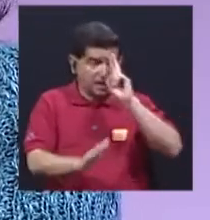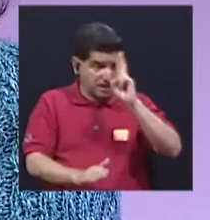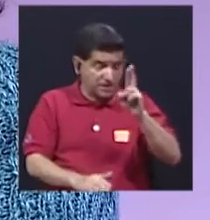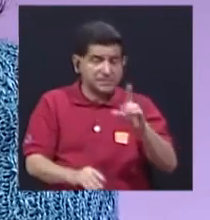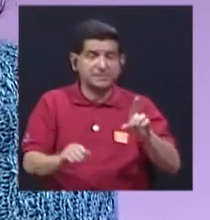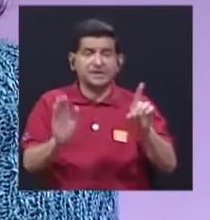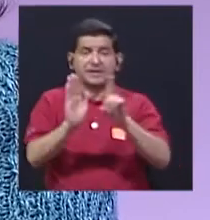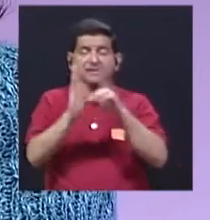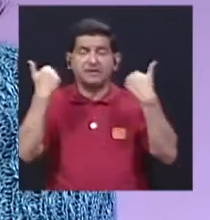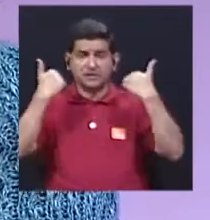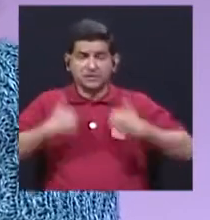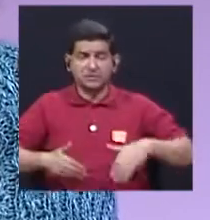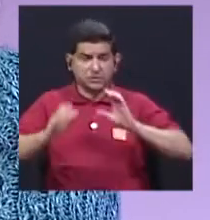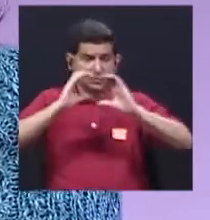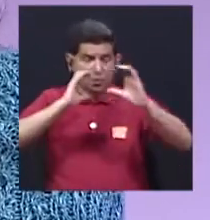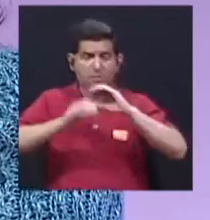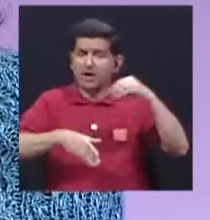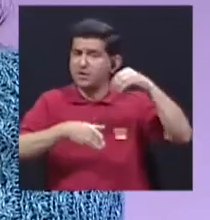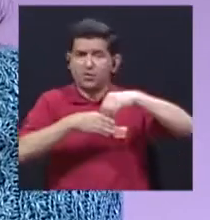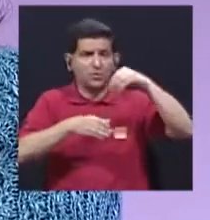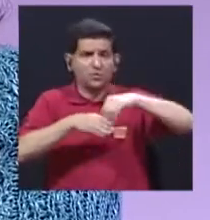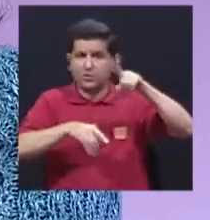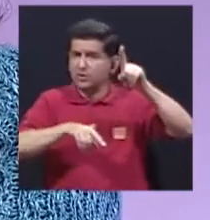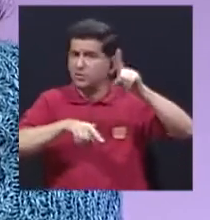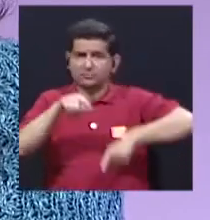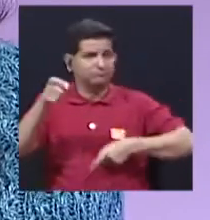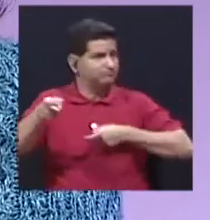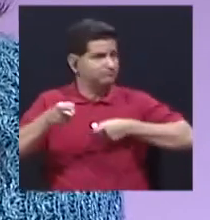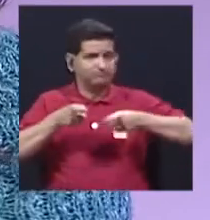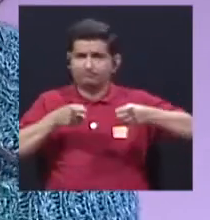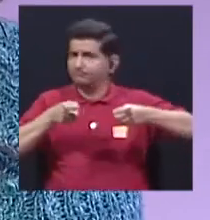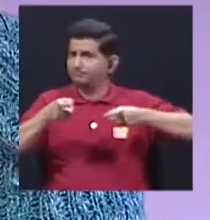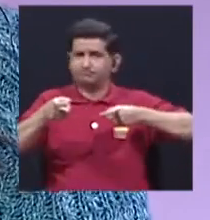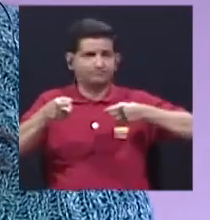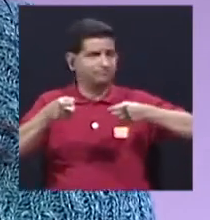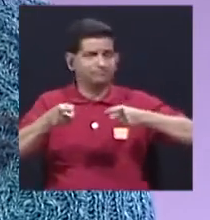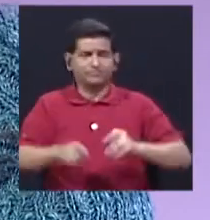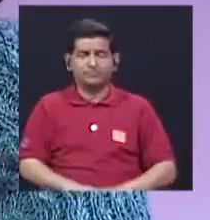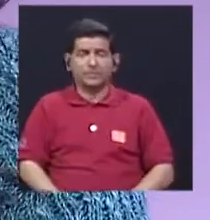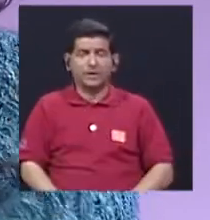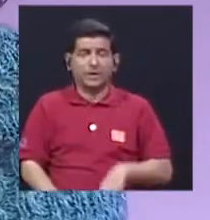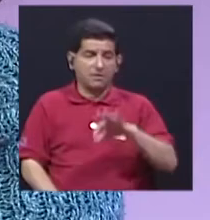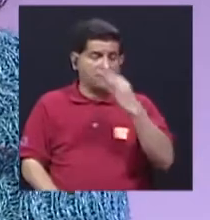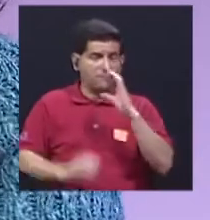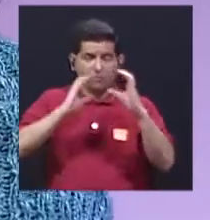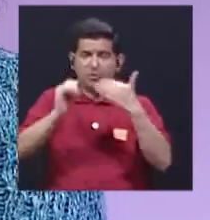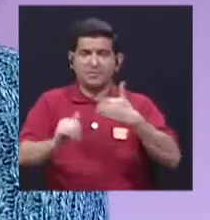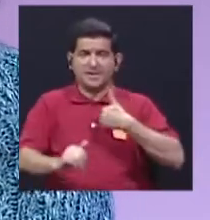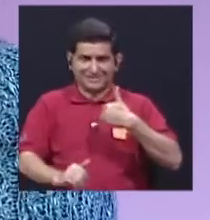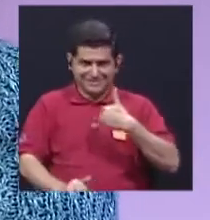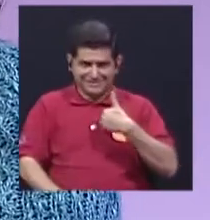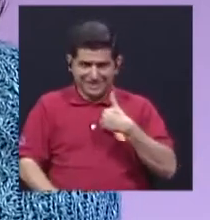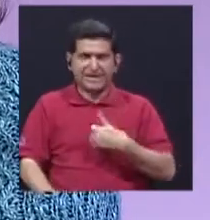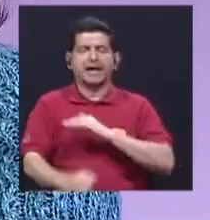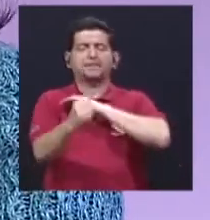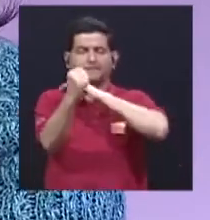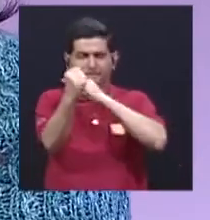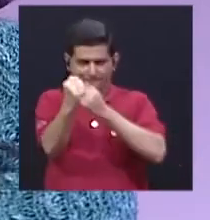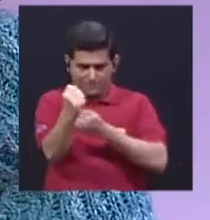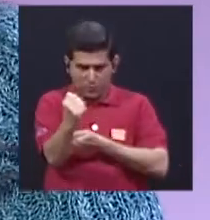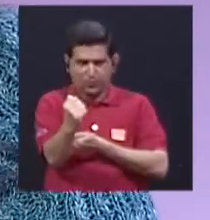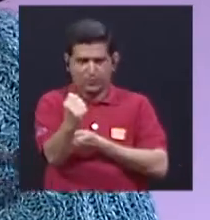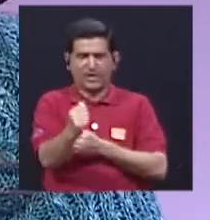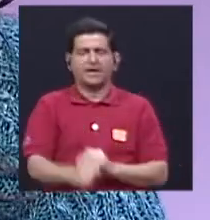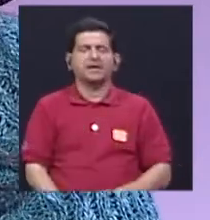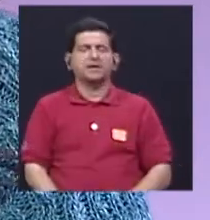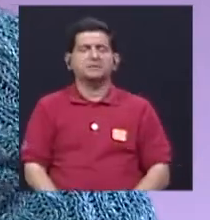derecho humano a la comunicación los contenidos no se pueden regular. Es decir, los medios no solo tienen que tener la potestad de